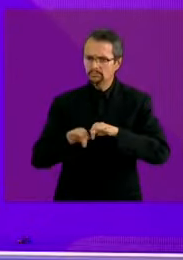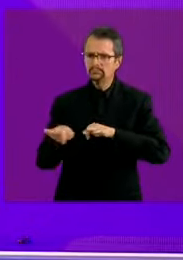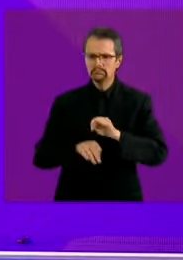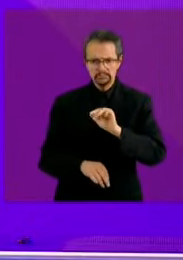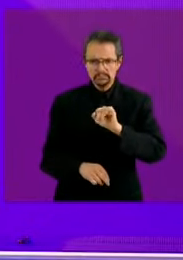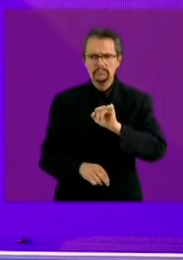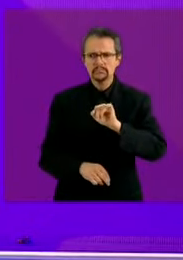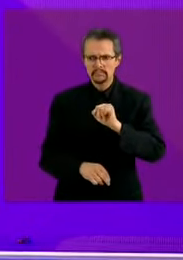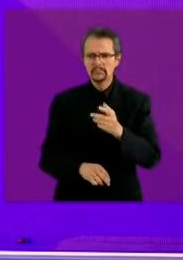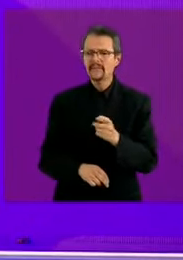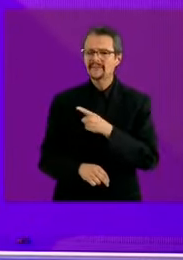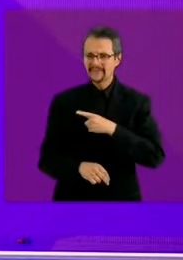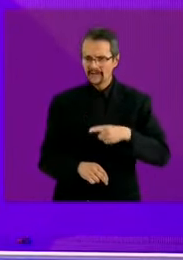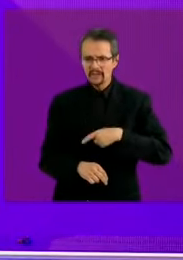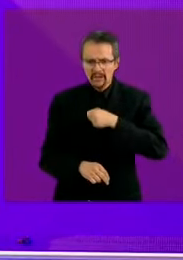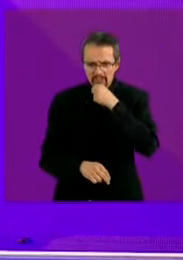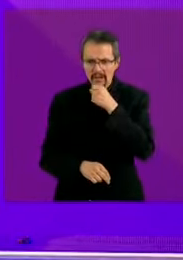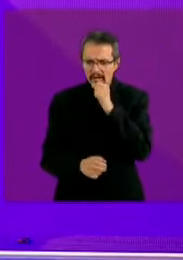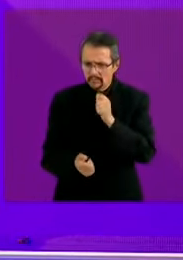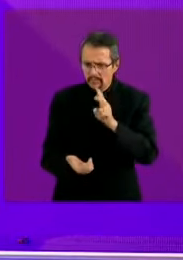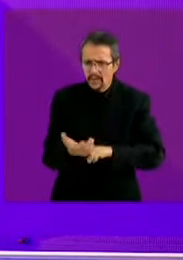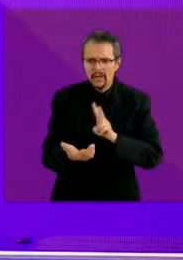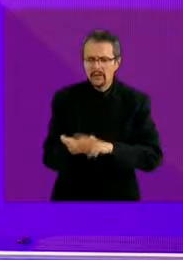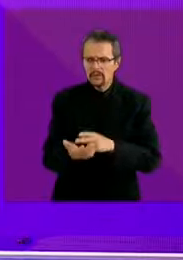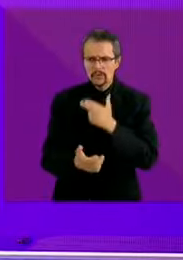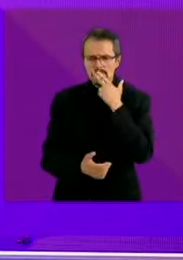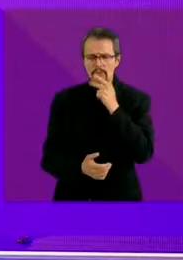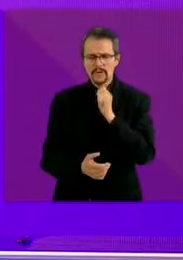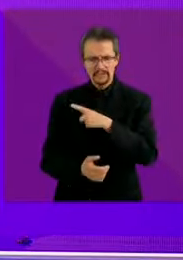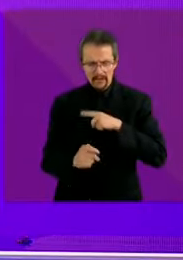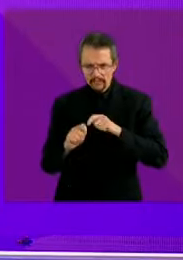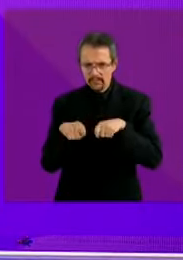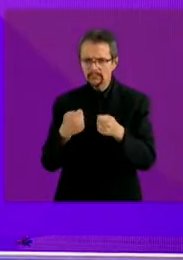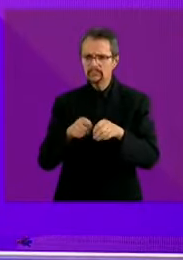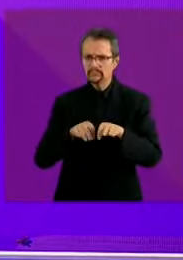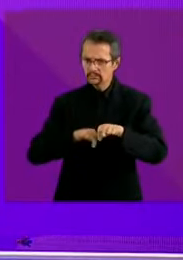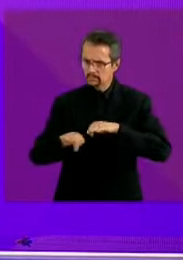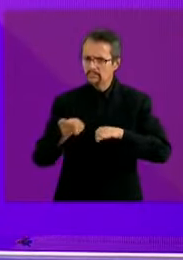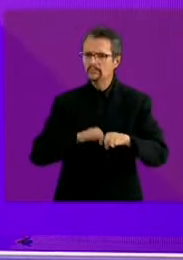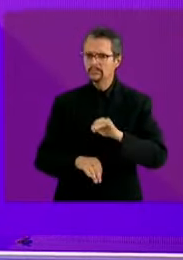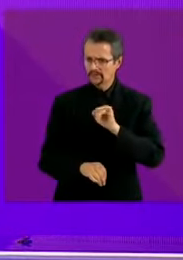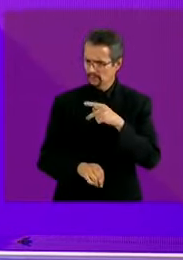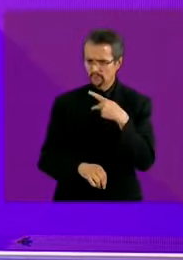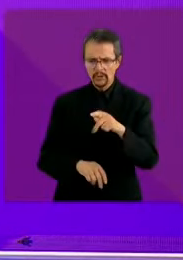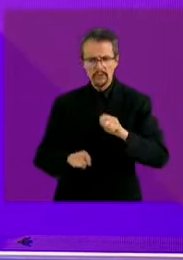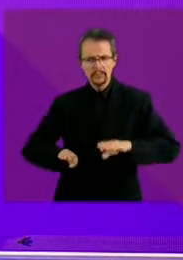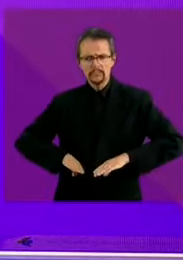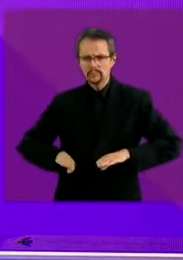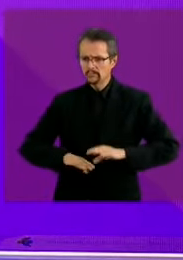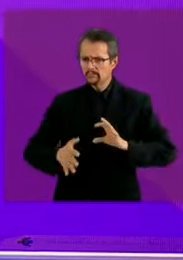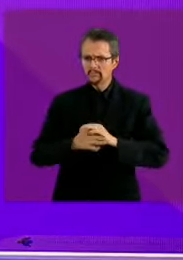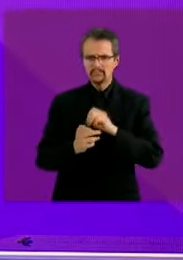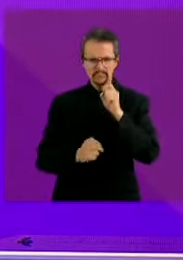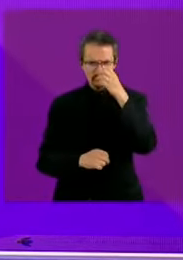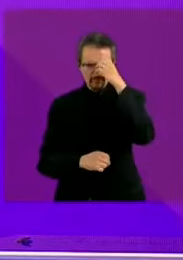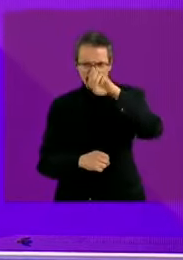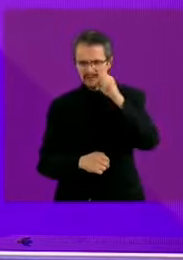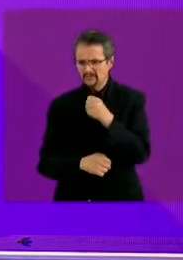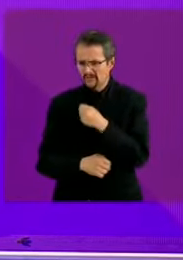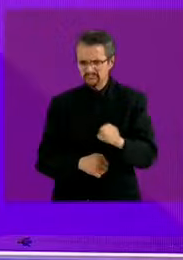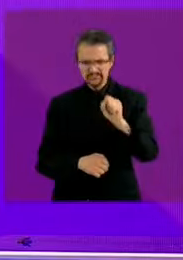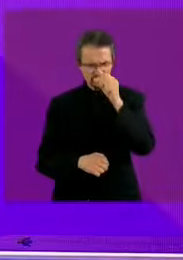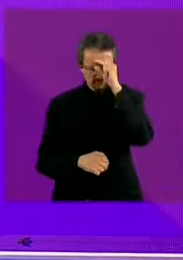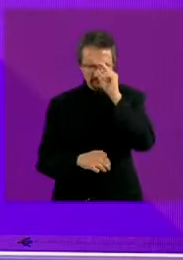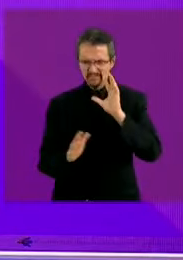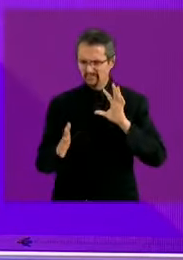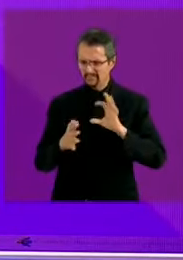valorarlos hay que darles actividades que tienen que ver con su talento con su experiencia con su capacidad y en general